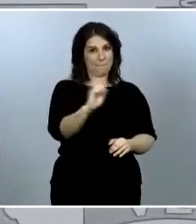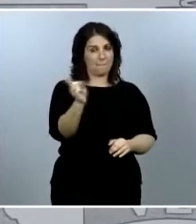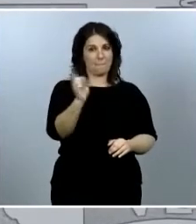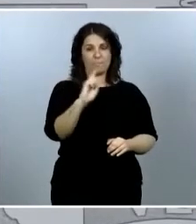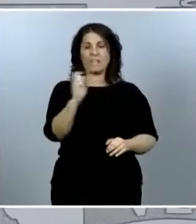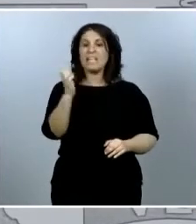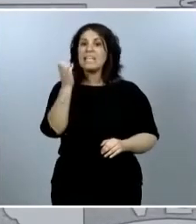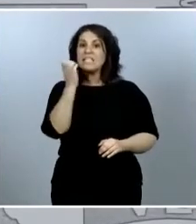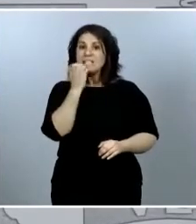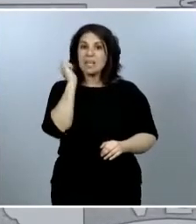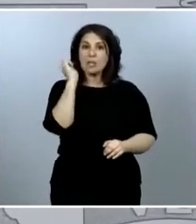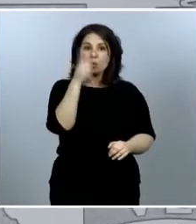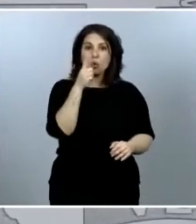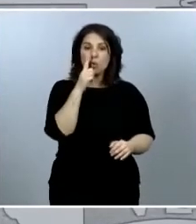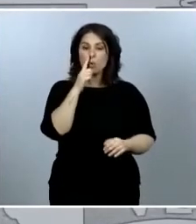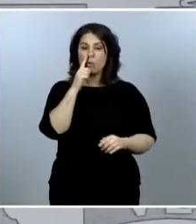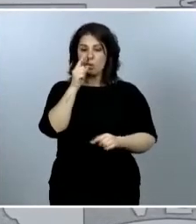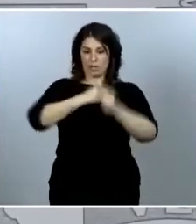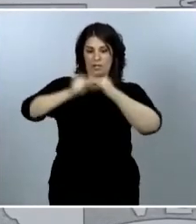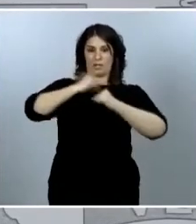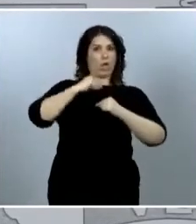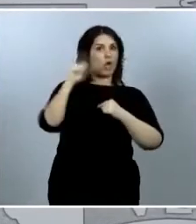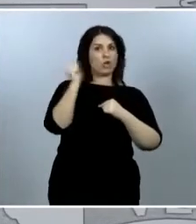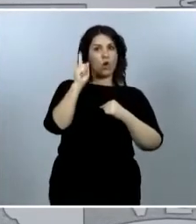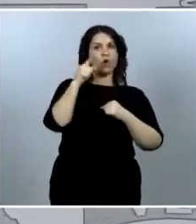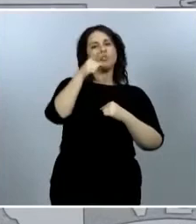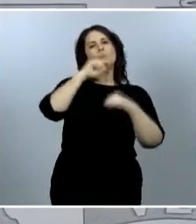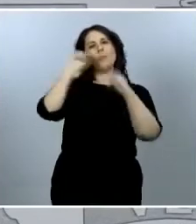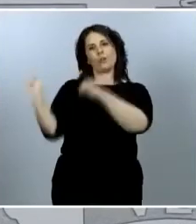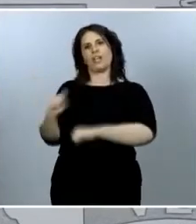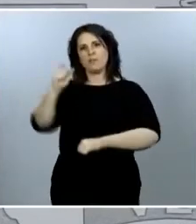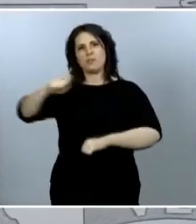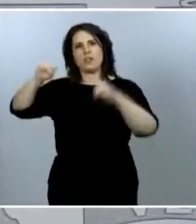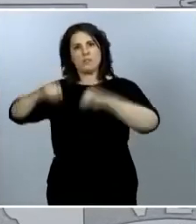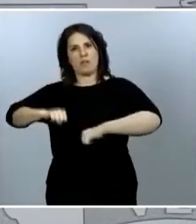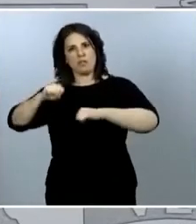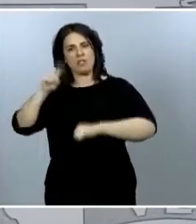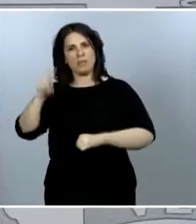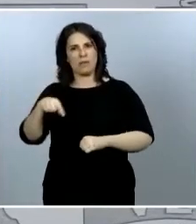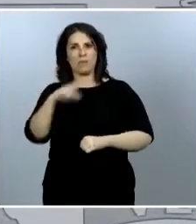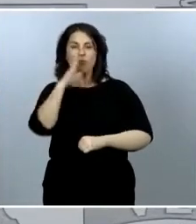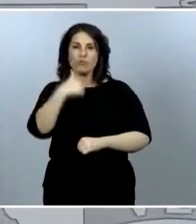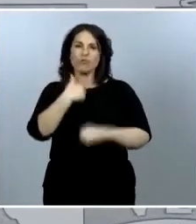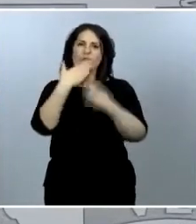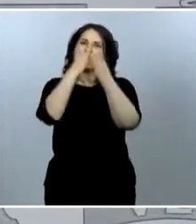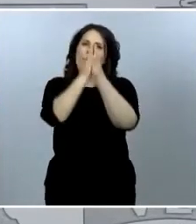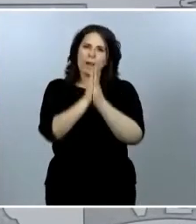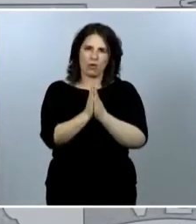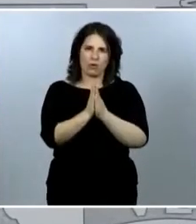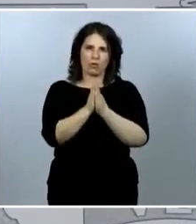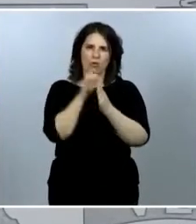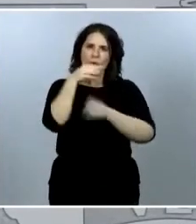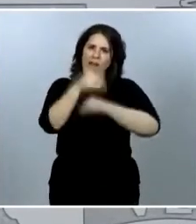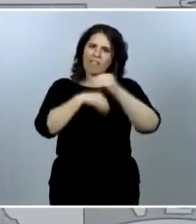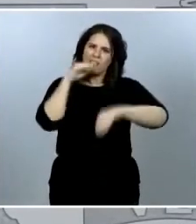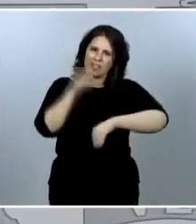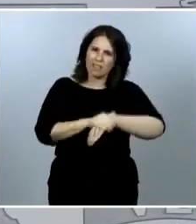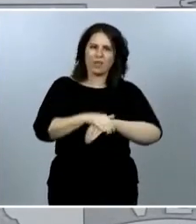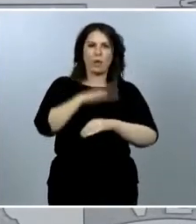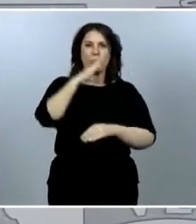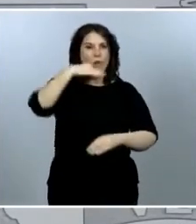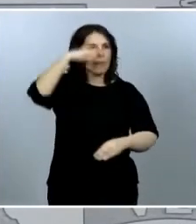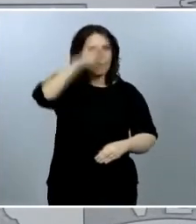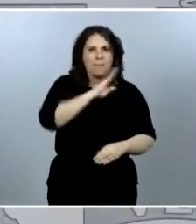mayores. Así que se lo suplico, háganlo por sus padres, por sus abuelos, háganlo por ustedes,